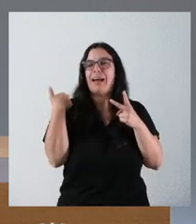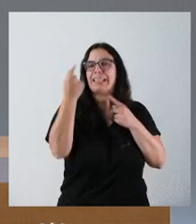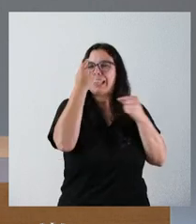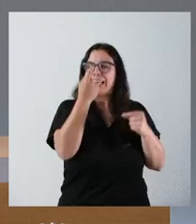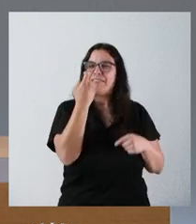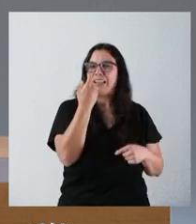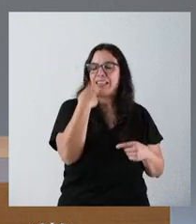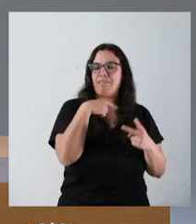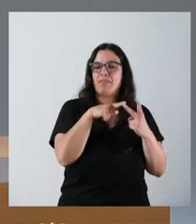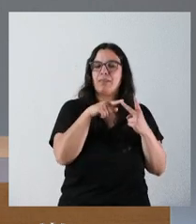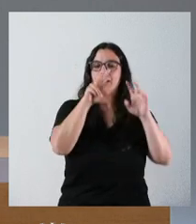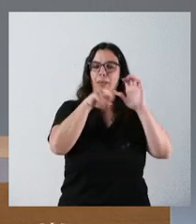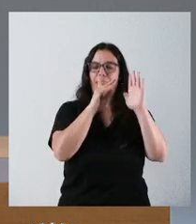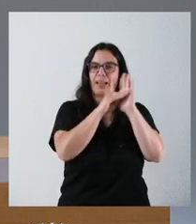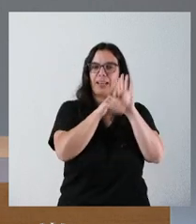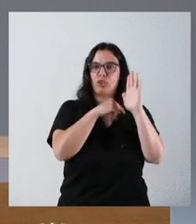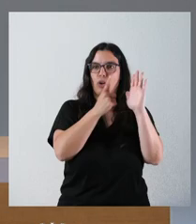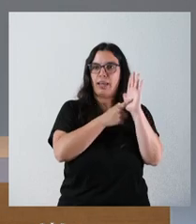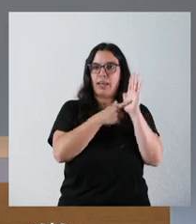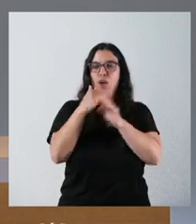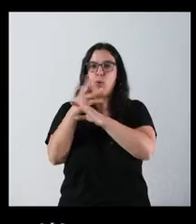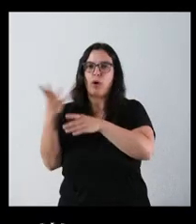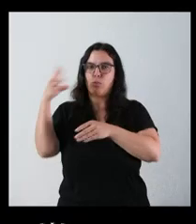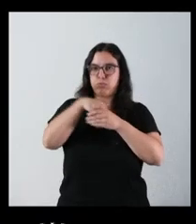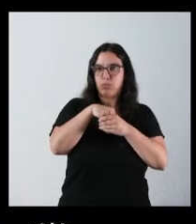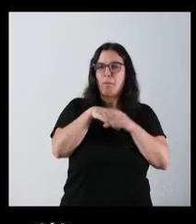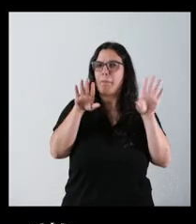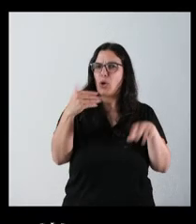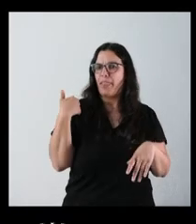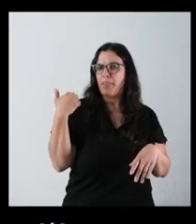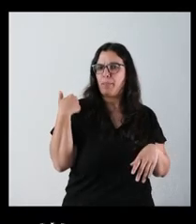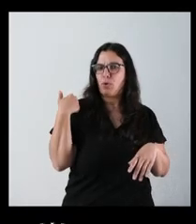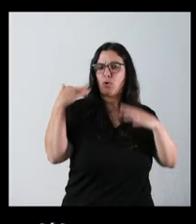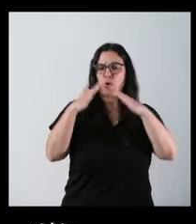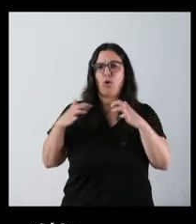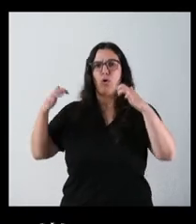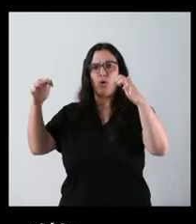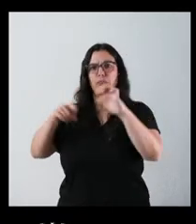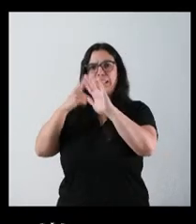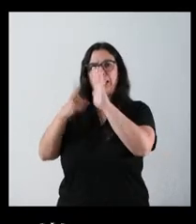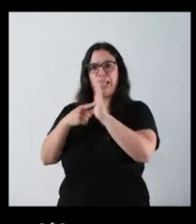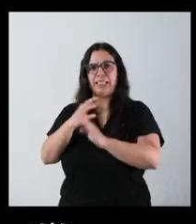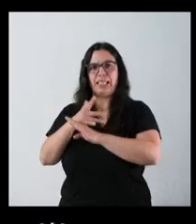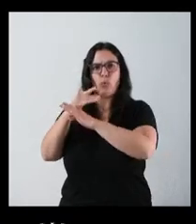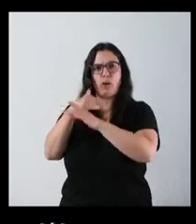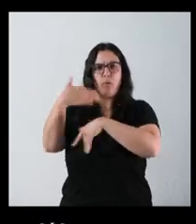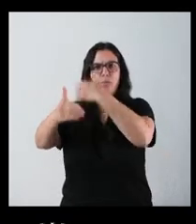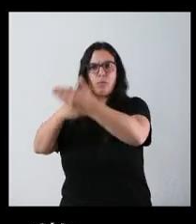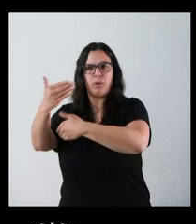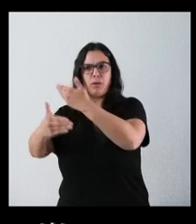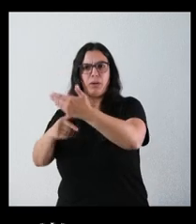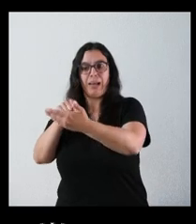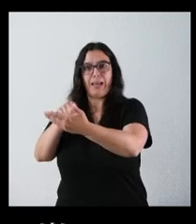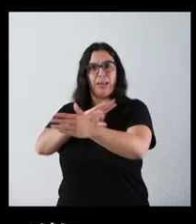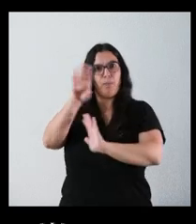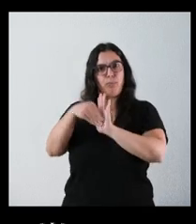el decreto ley. ¿Por qué meten lo del juego cuando recientemente llegó a las Cortes la ley del juego? Y no sé si no se podía haber metido en ese